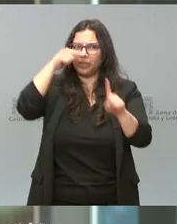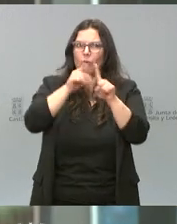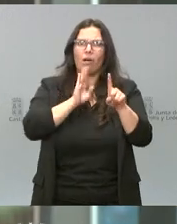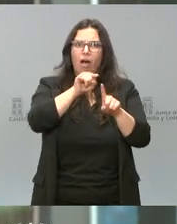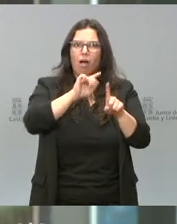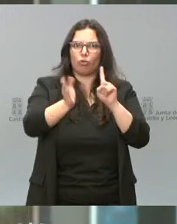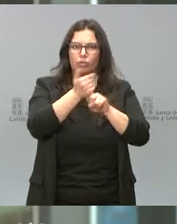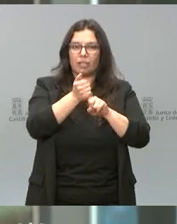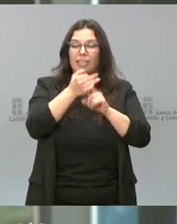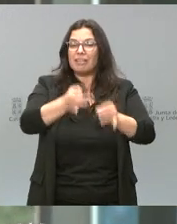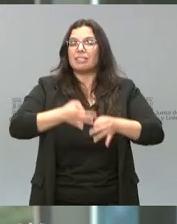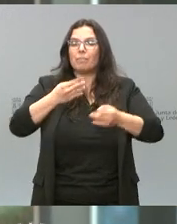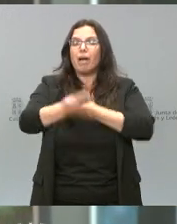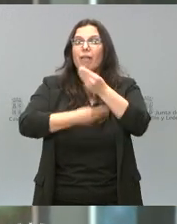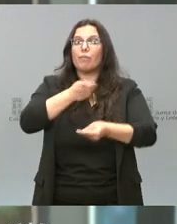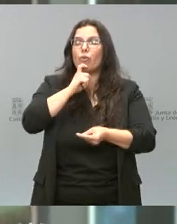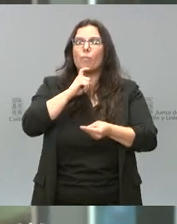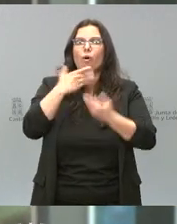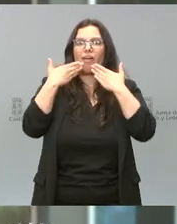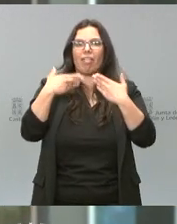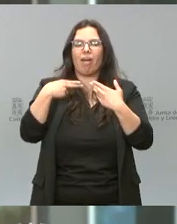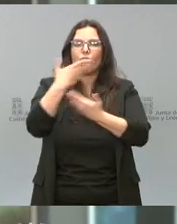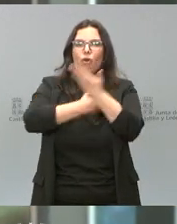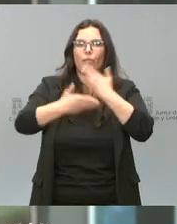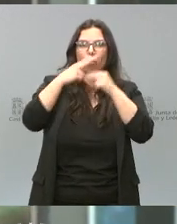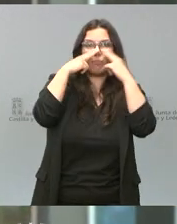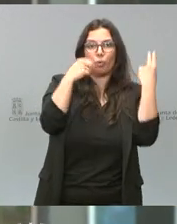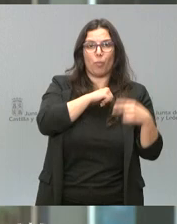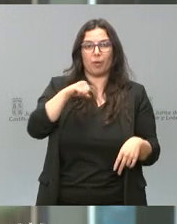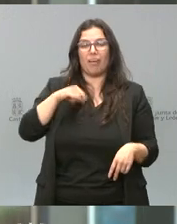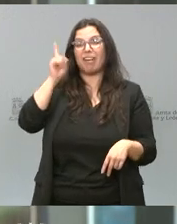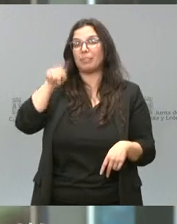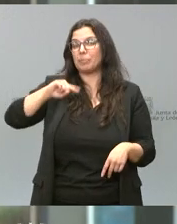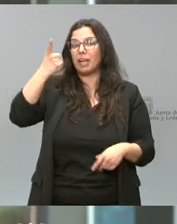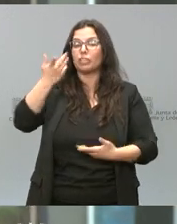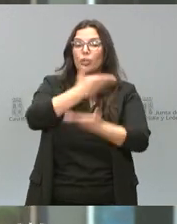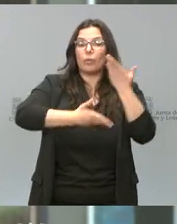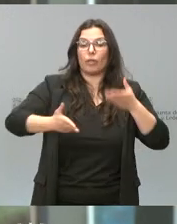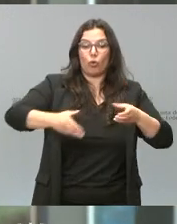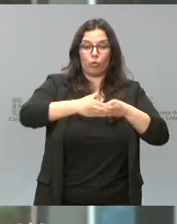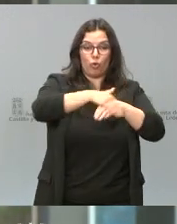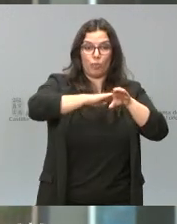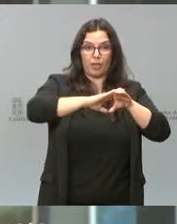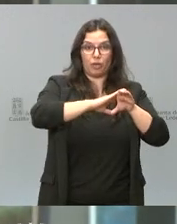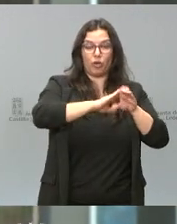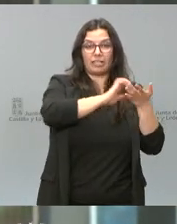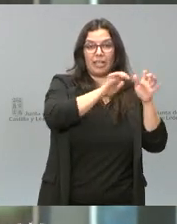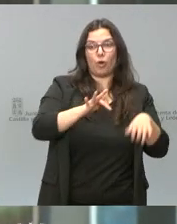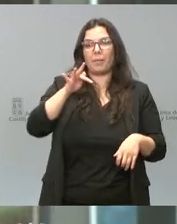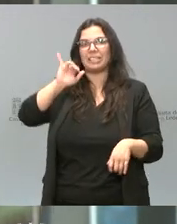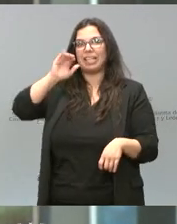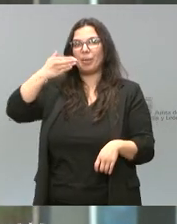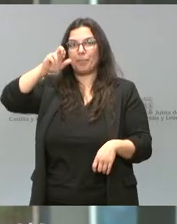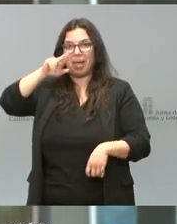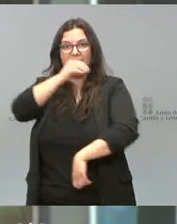siempre en la colaboración público-privada, pero sobre todo en la colaboración entre el Gobierno de Castilla y León e Iberaval, que es algo